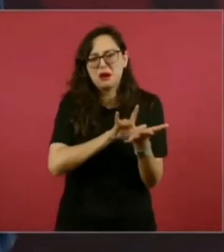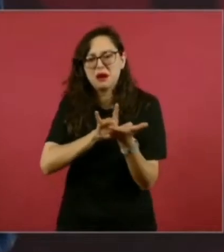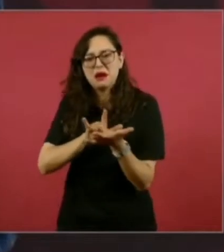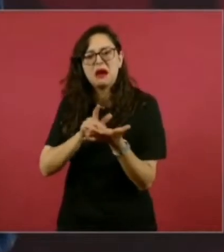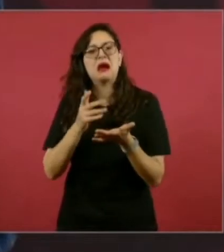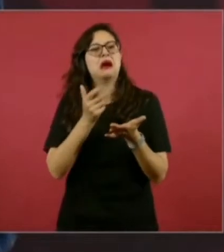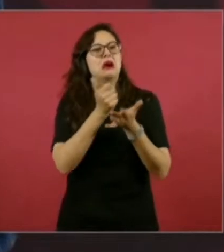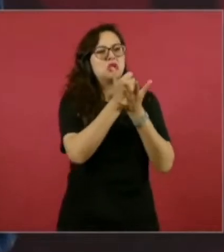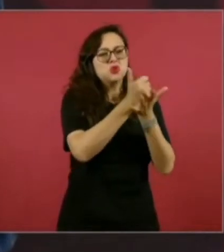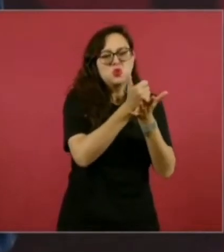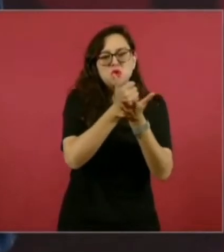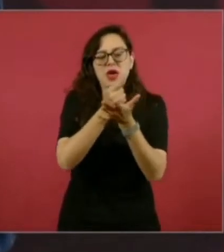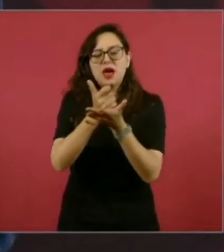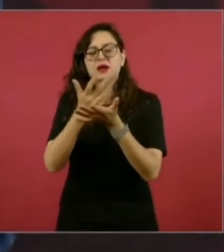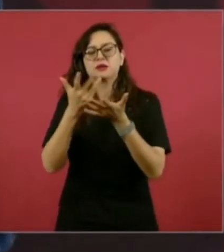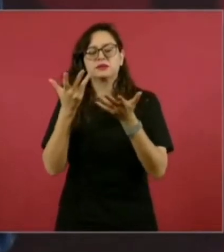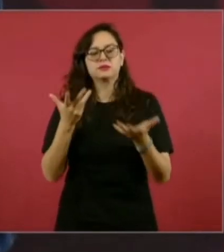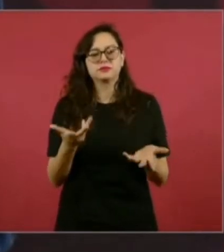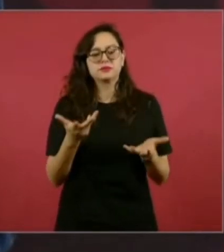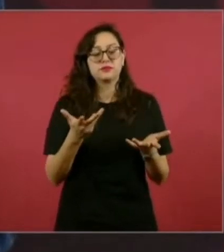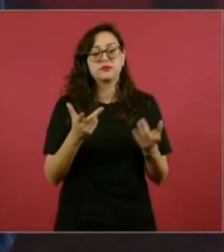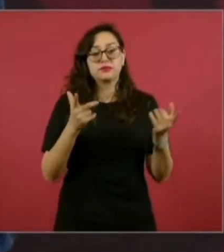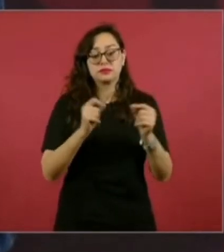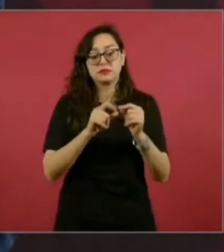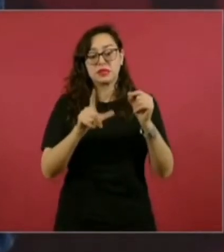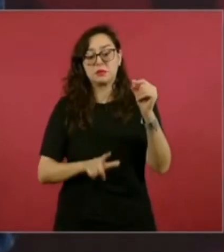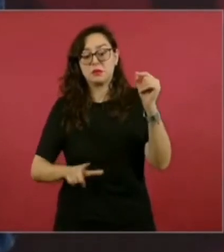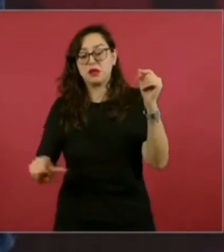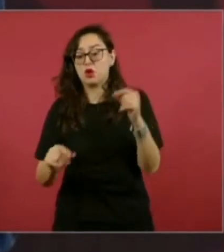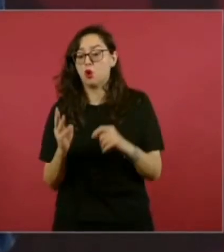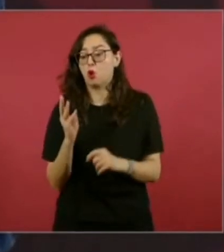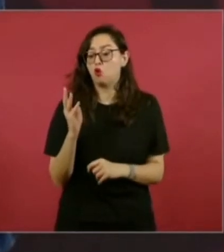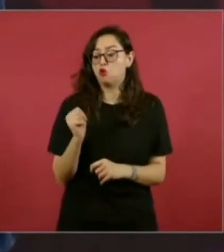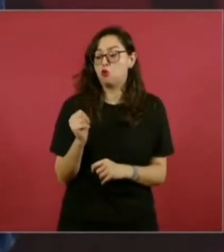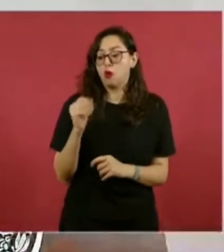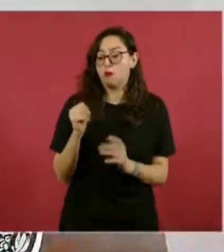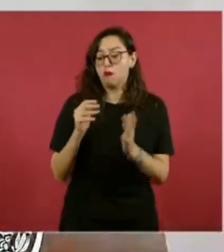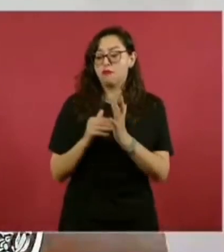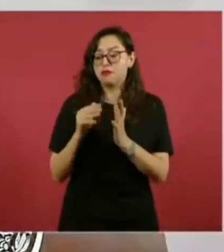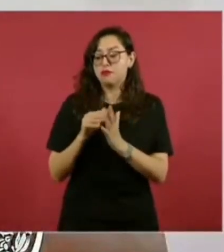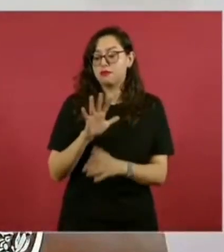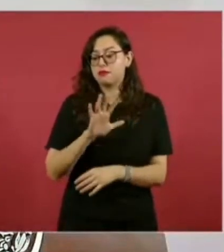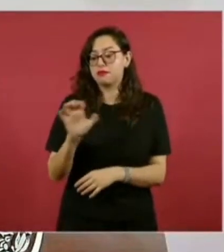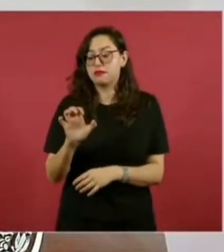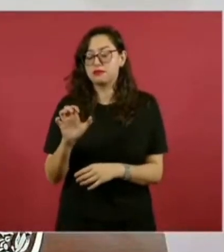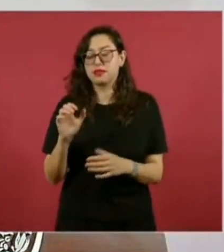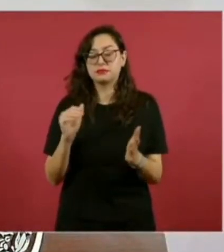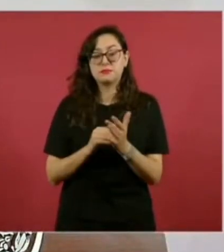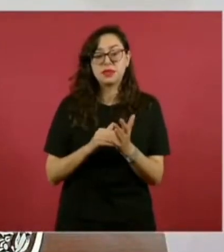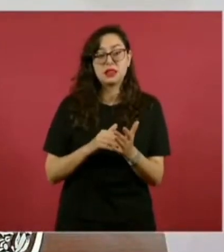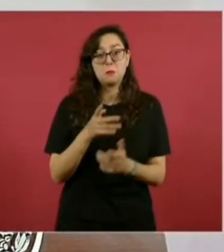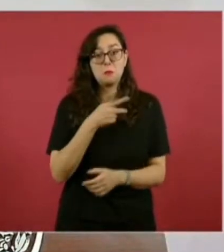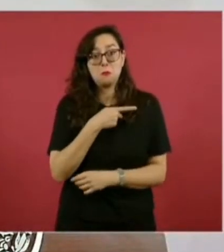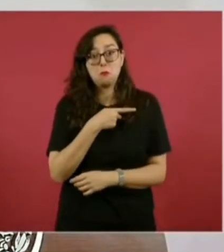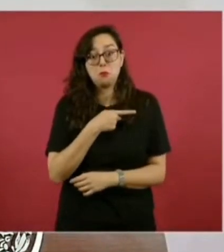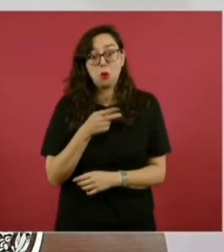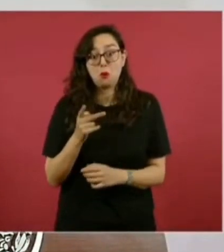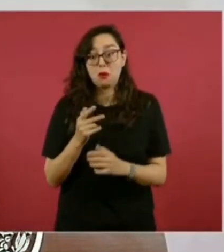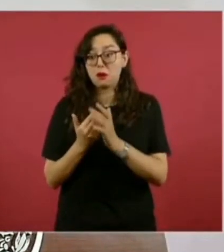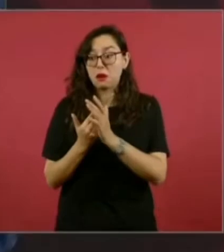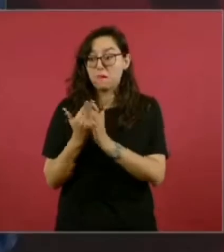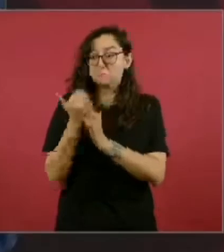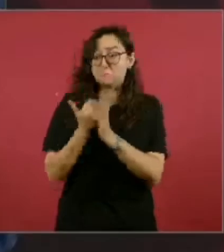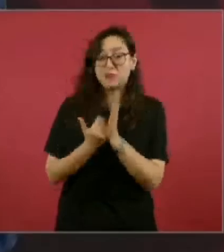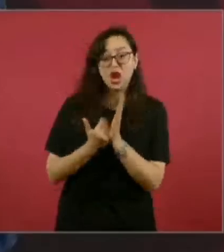a nueve millones quinientas mil personas, nueve